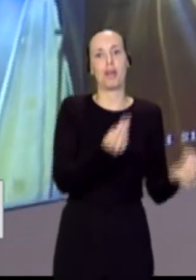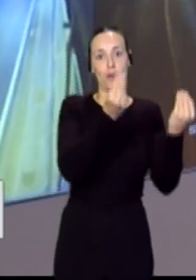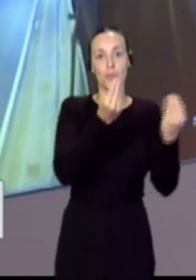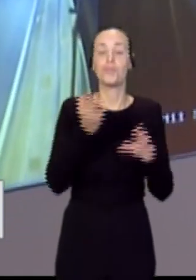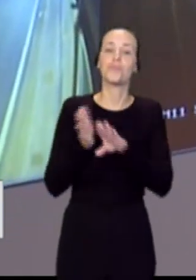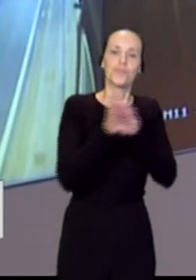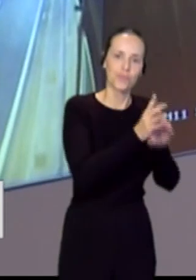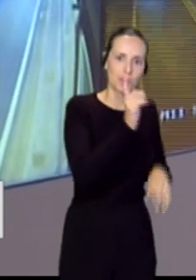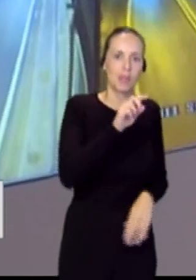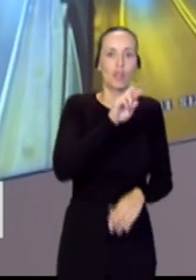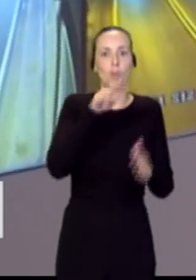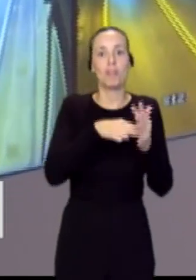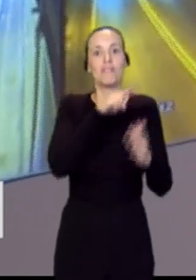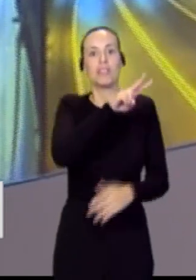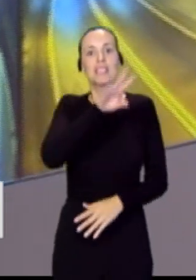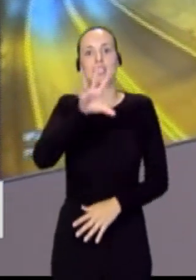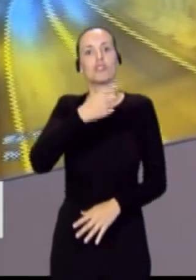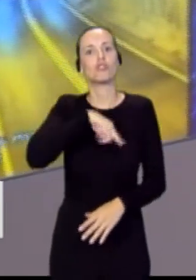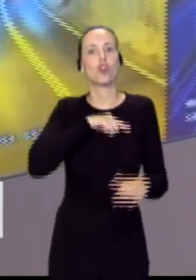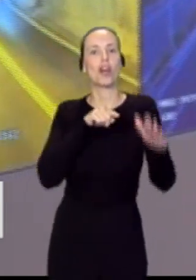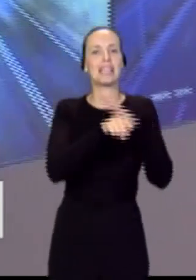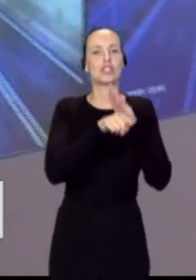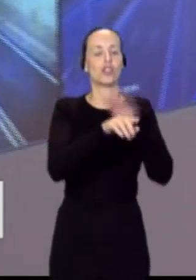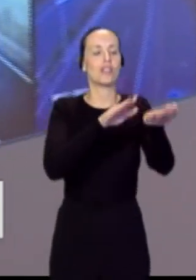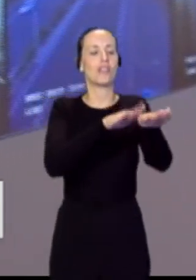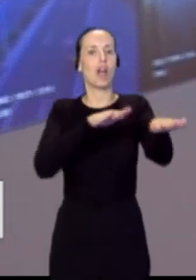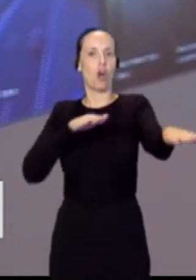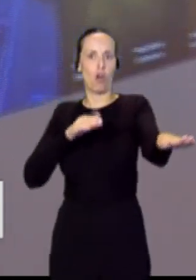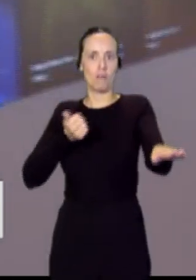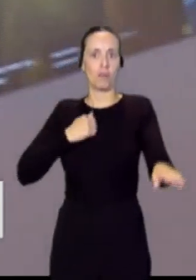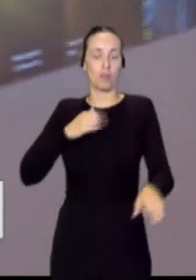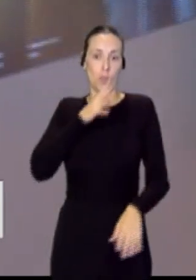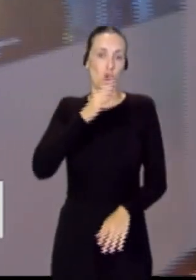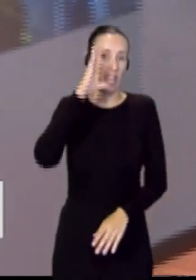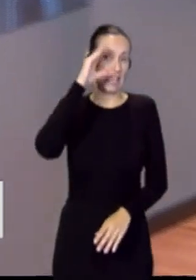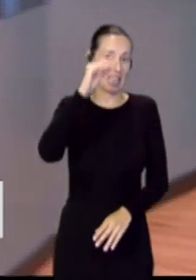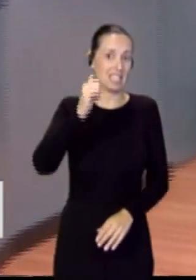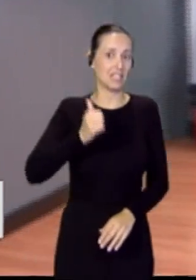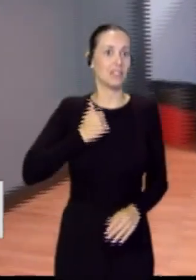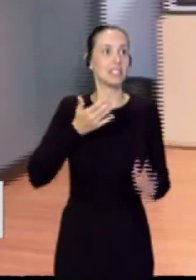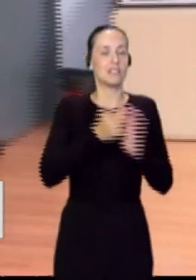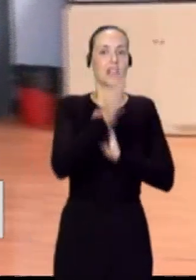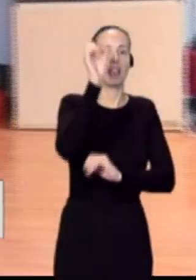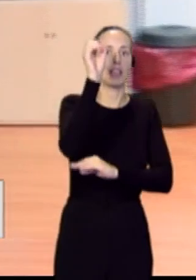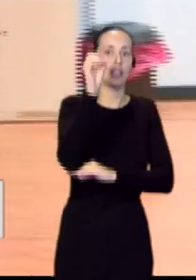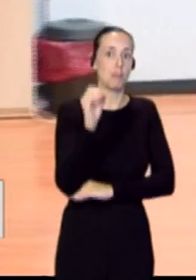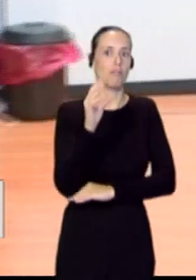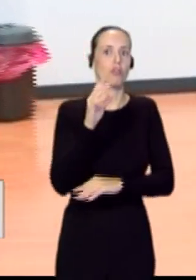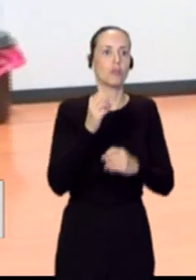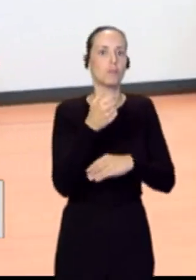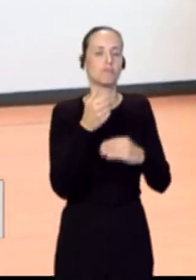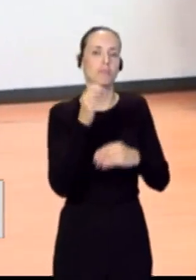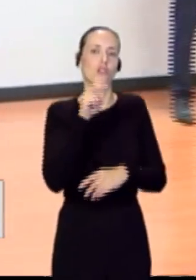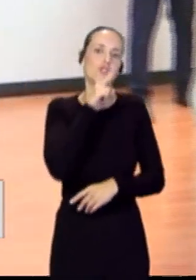gestores de cola, que se llaman, que son estos sistemas de inteligencia artificial, que van a hacer que los semáforos se abran y se cierren, dependiendo de dónde están las